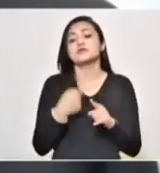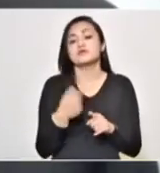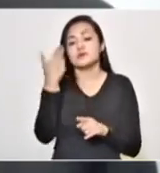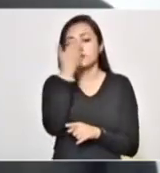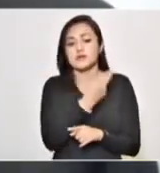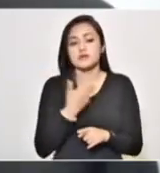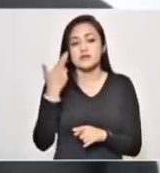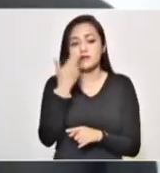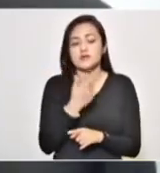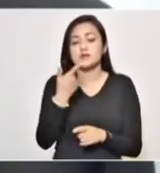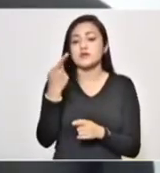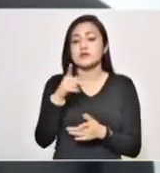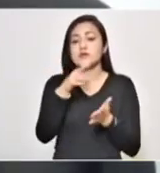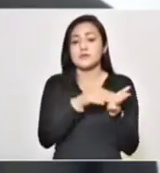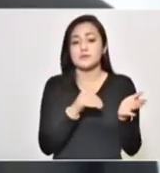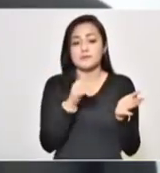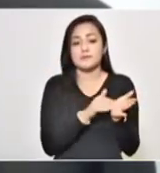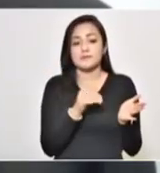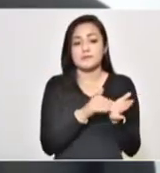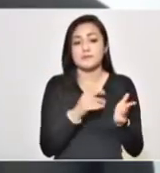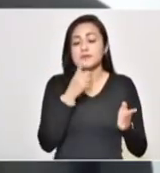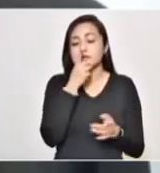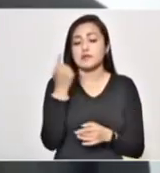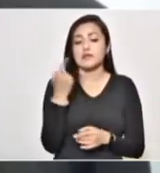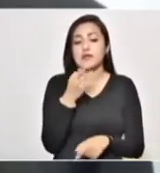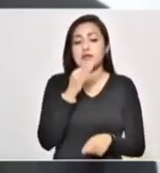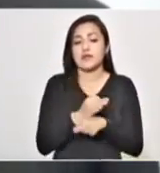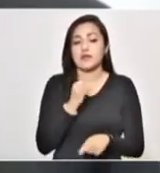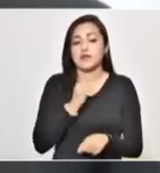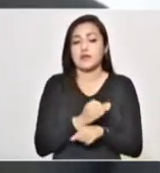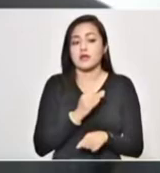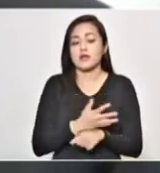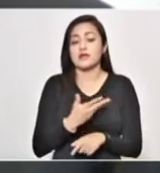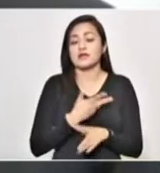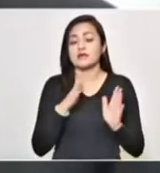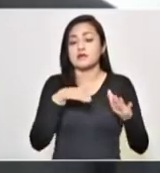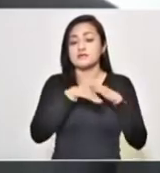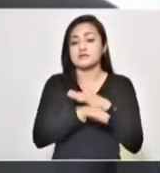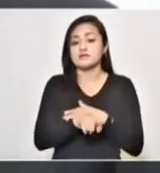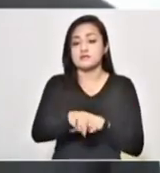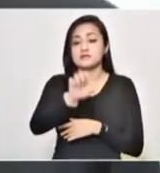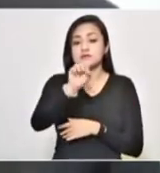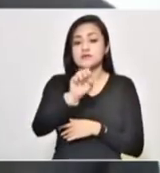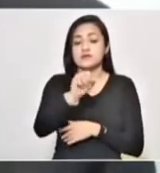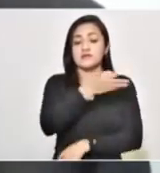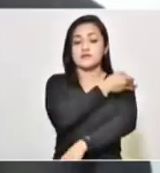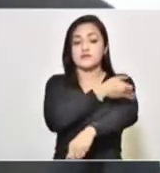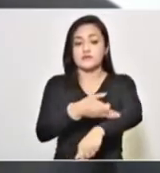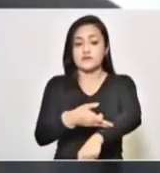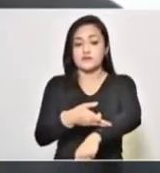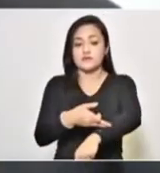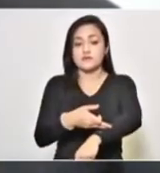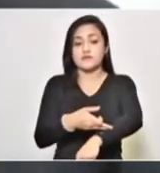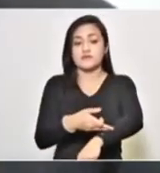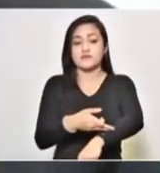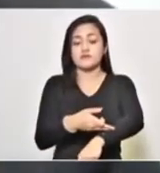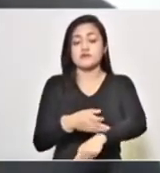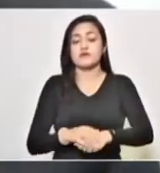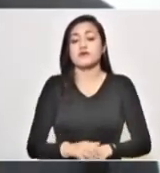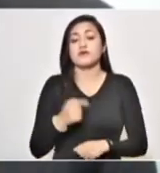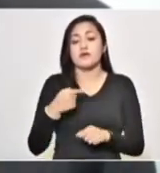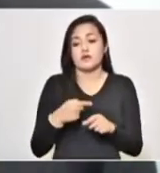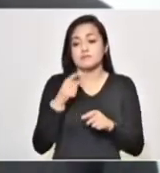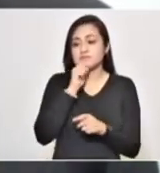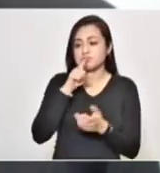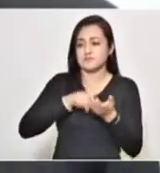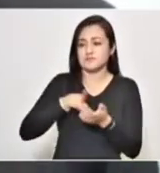revisión de sus documentos se advierte que hasta el momento son viables de ingresar 60 familias de San